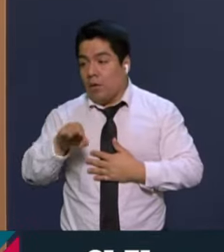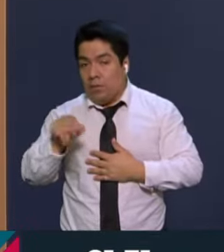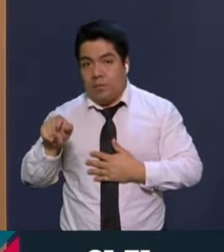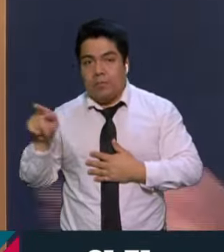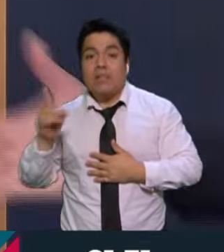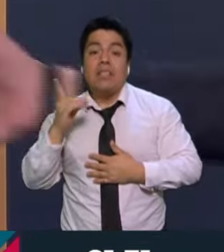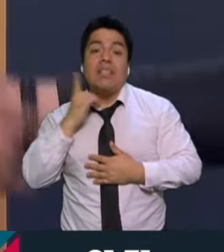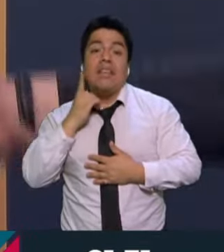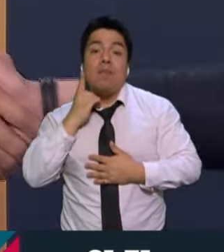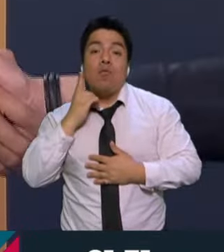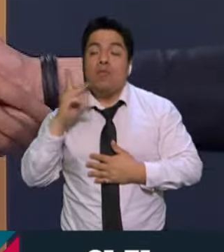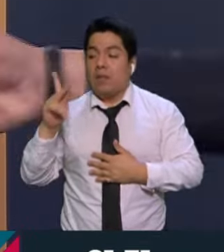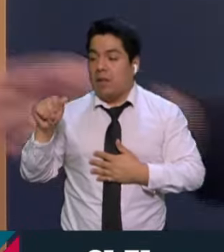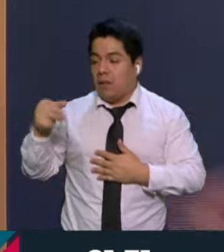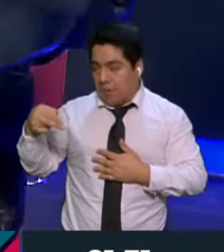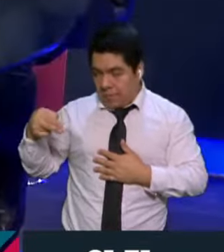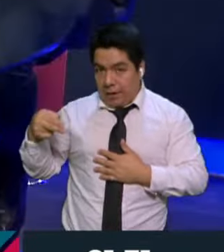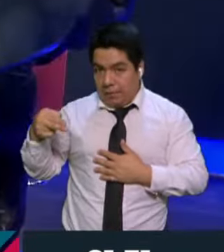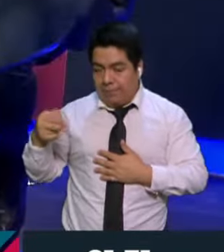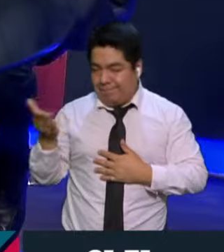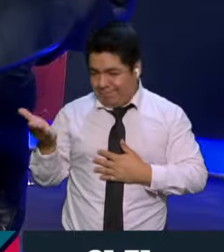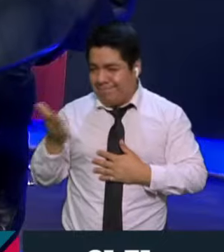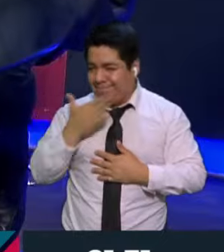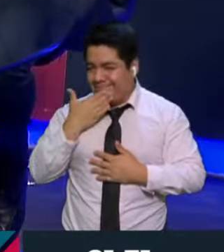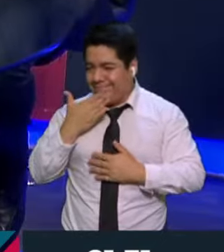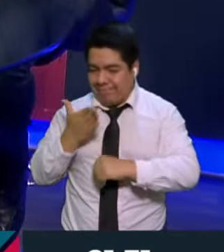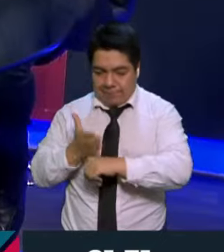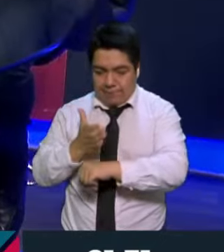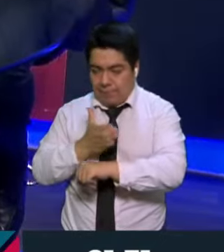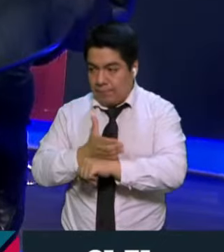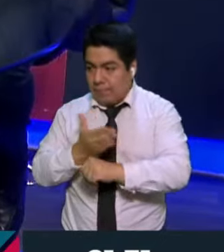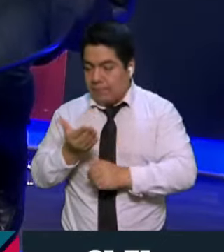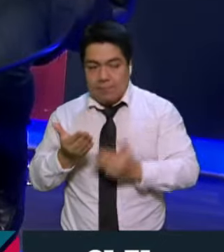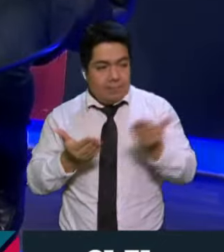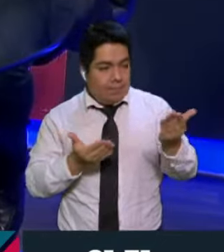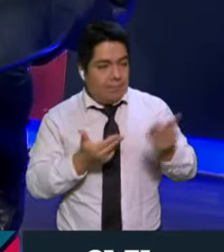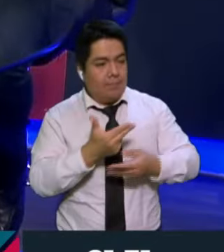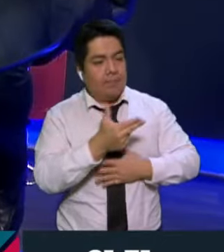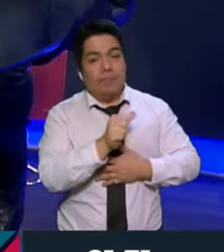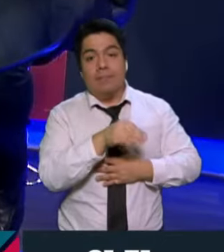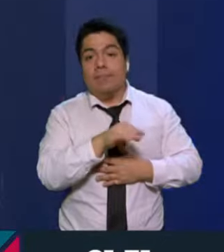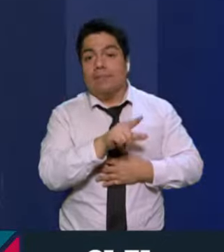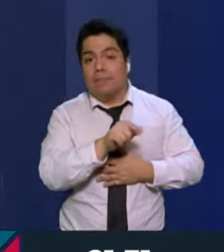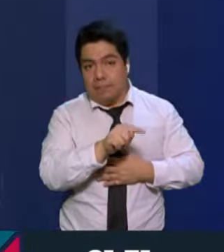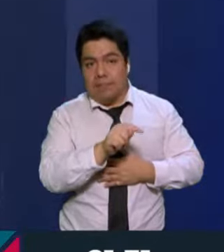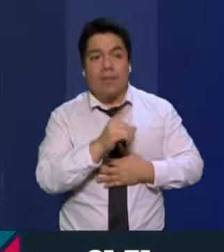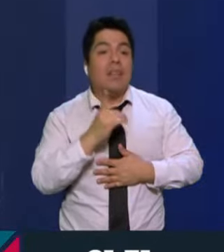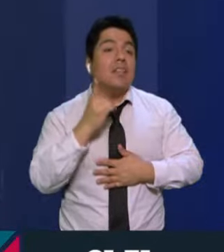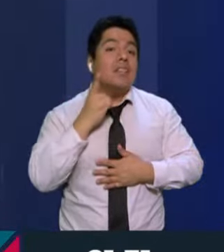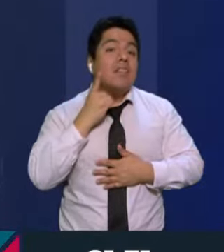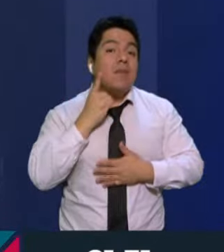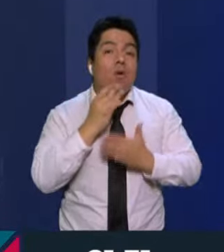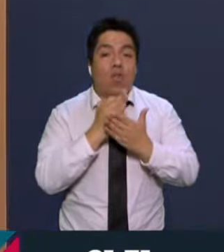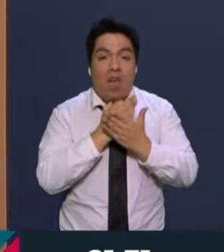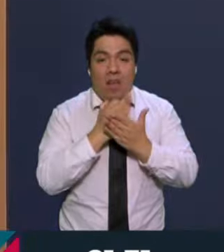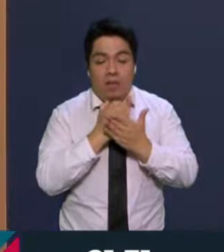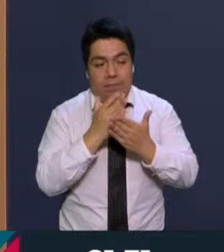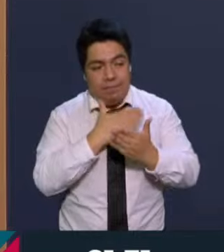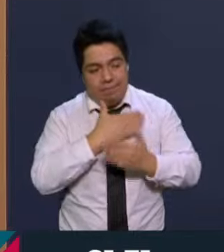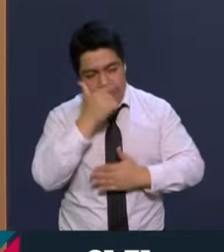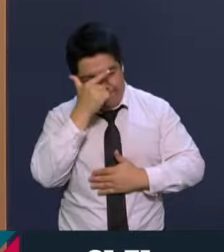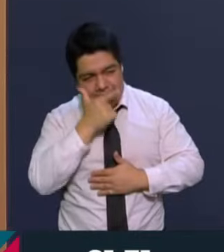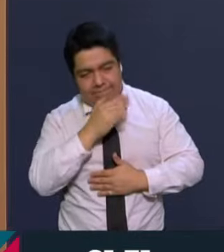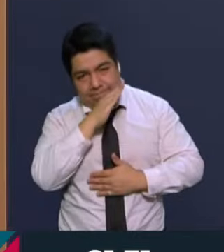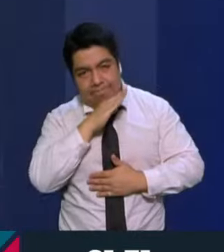Partido de Acción Nacional. Carlos, ¿cómo estás? Hola, ¿qué tal? Qué bueno que nos acompañes y también está con nosotros Hamlet Almaguer, diputado de Morena. ¿Cómo estás, Hamlet? ¿Qué tal? ¿Qué